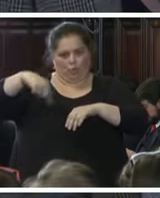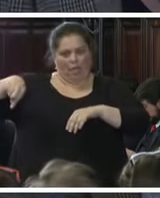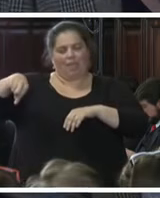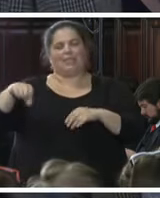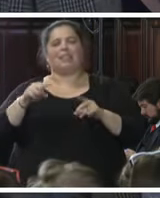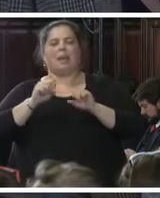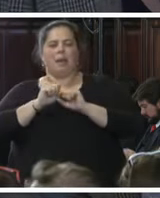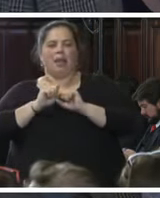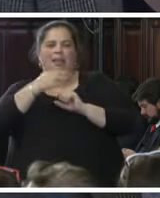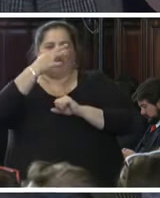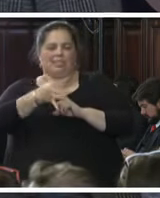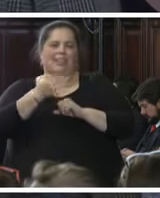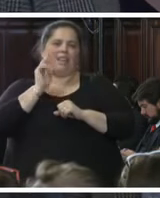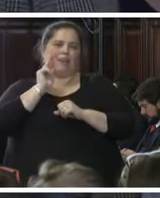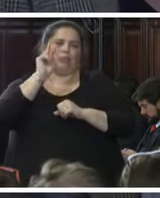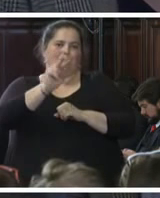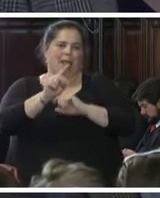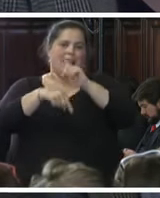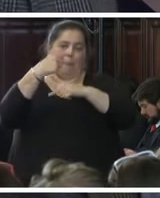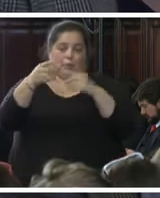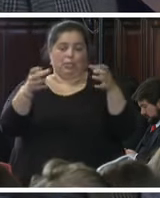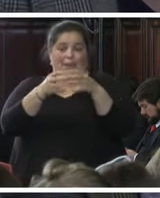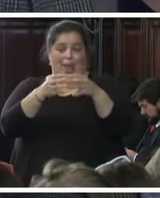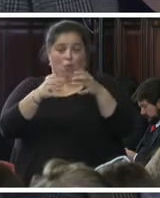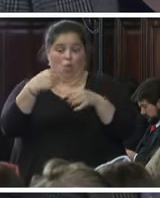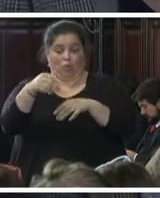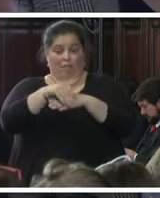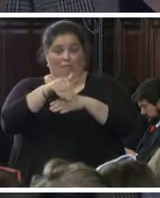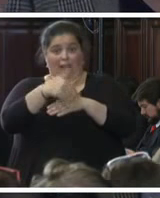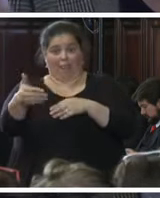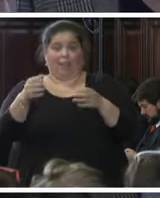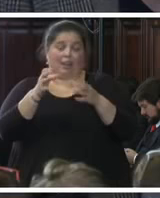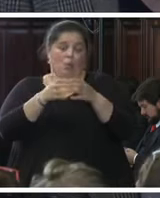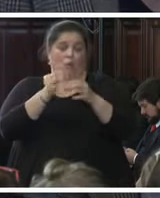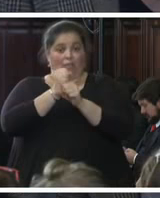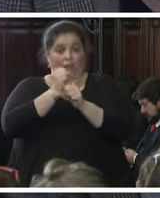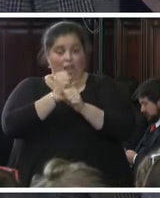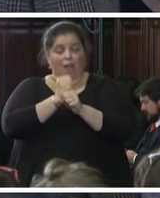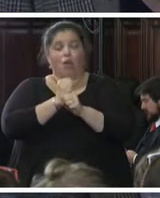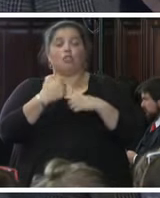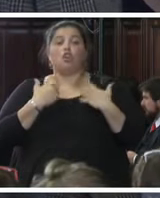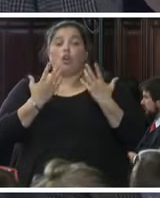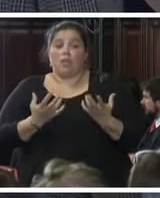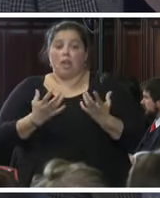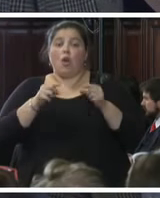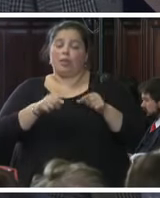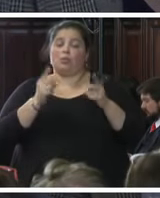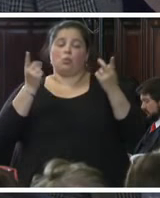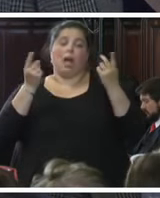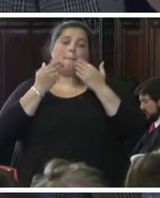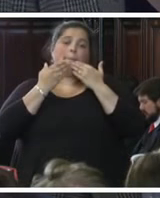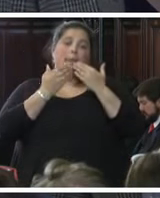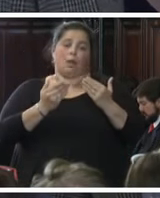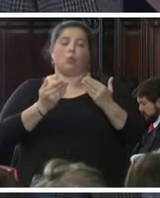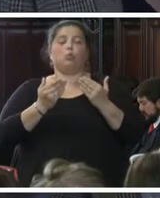a mirar en la reunión de trabajo yo quiero también y esta es una pregunta a